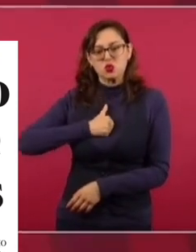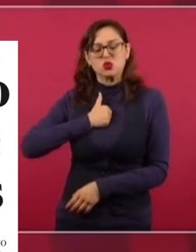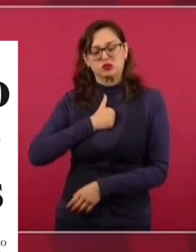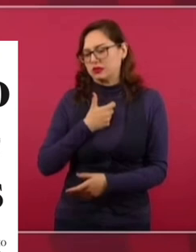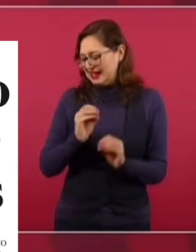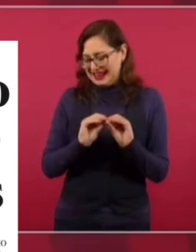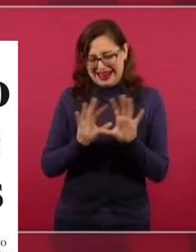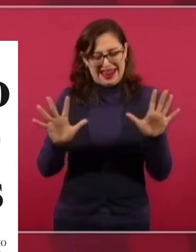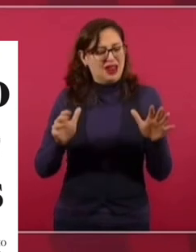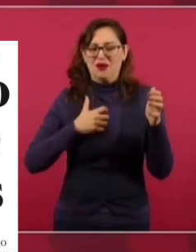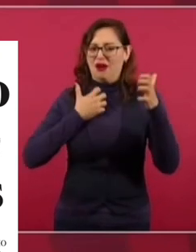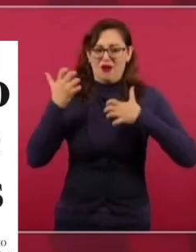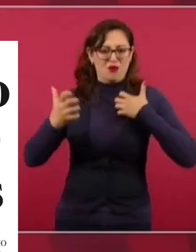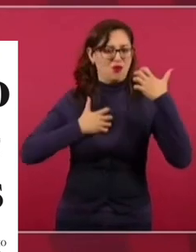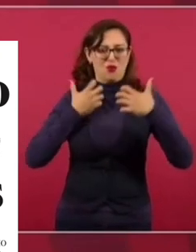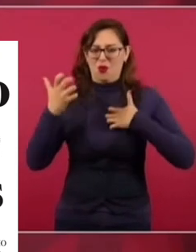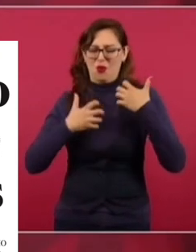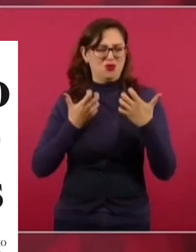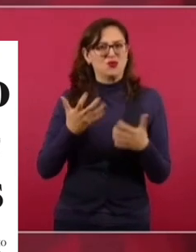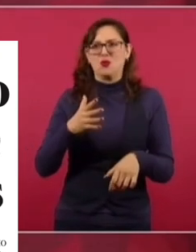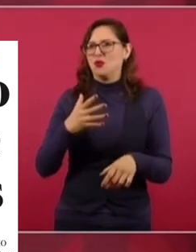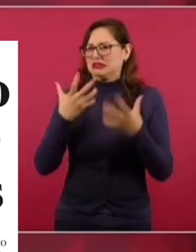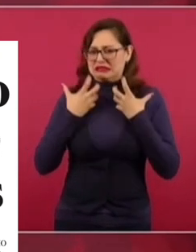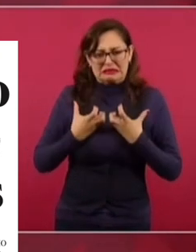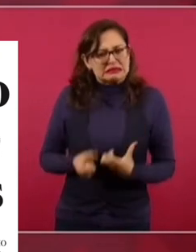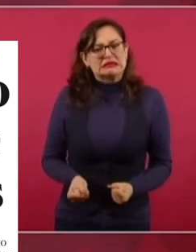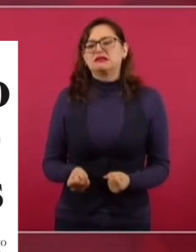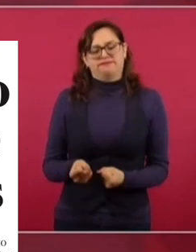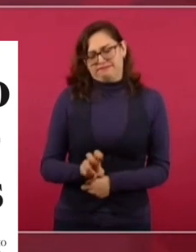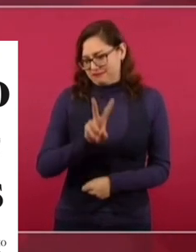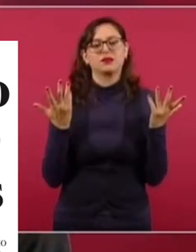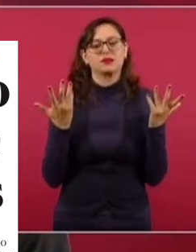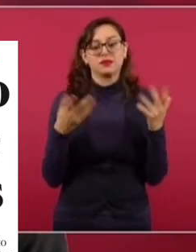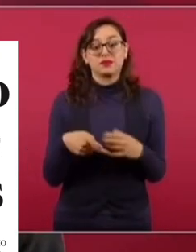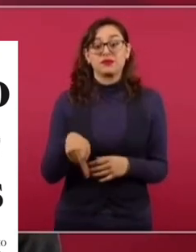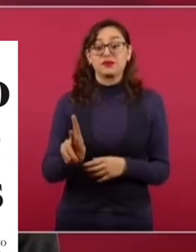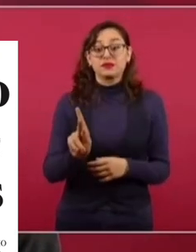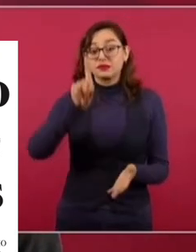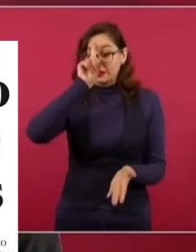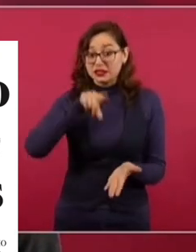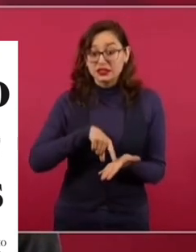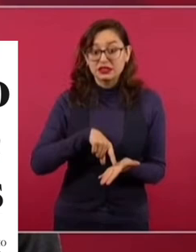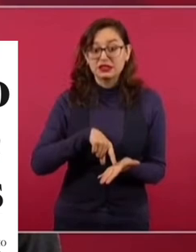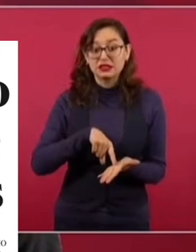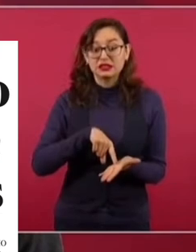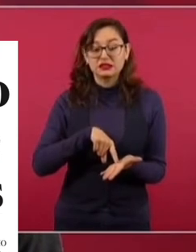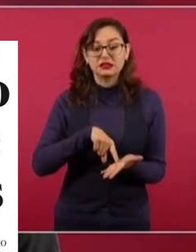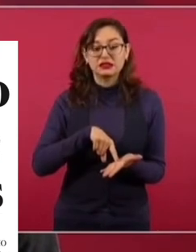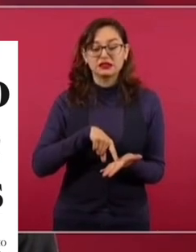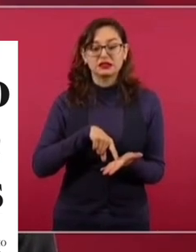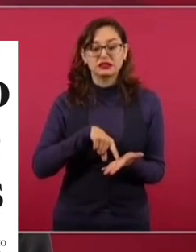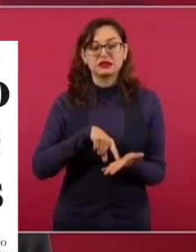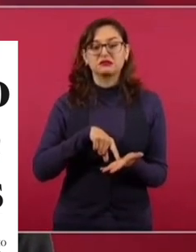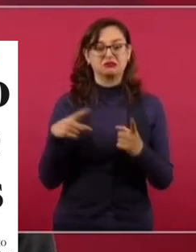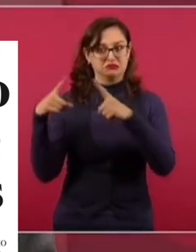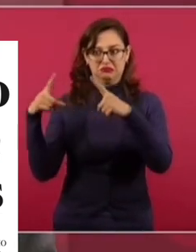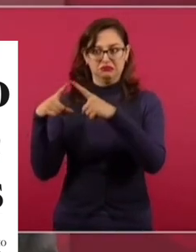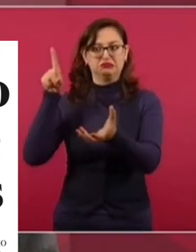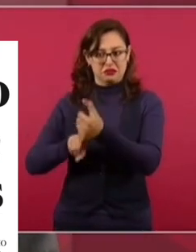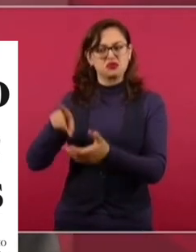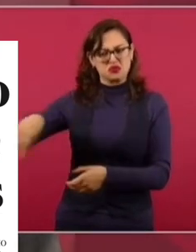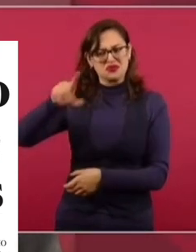protestas, además causa mucho dolor, y yo lo comprendo. Pero yo creo que ellos coinciden